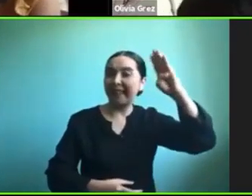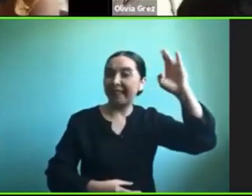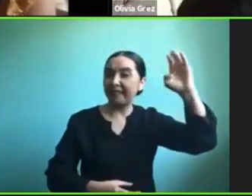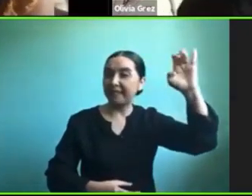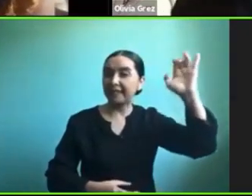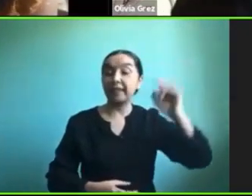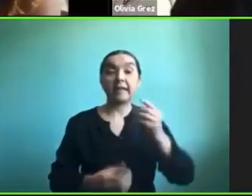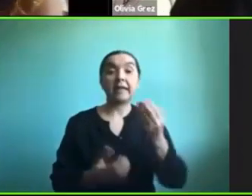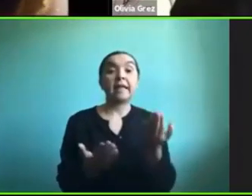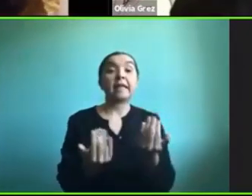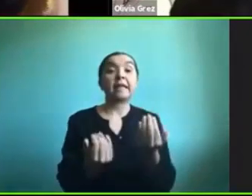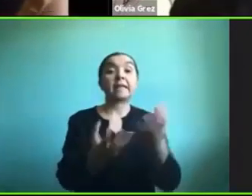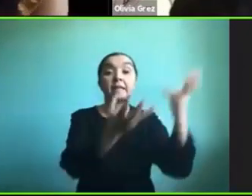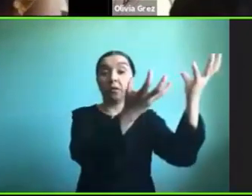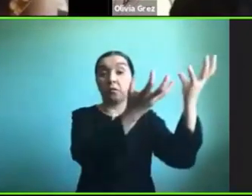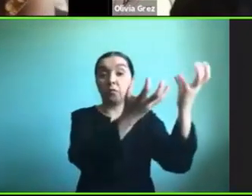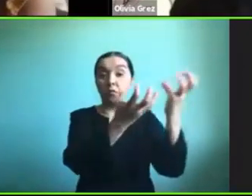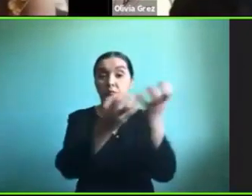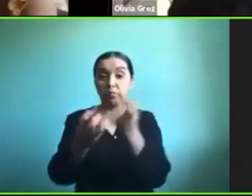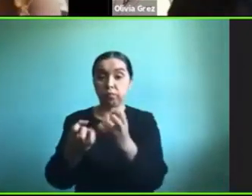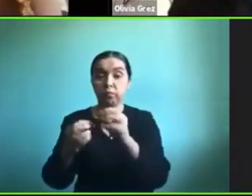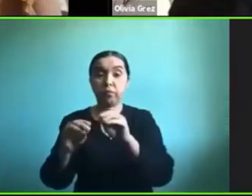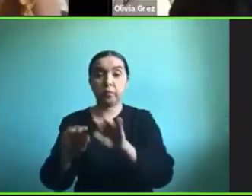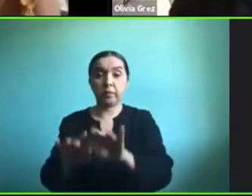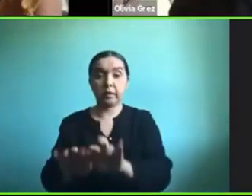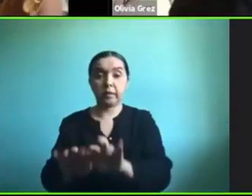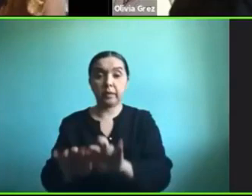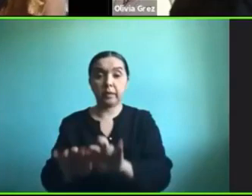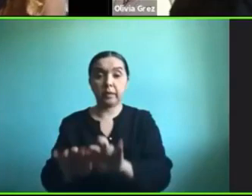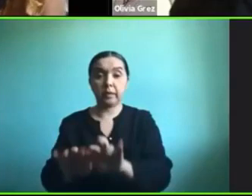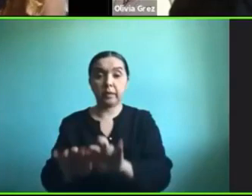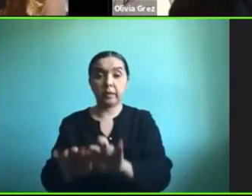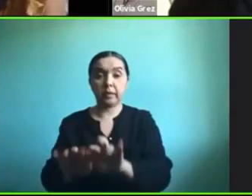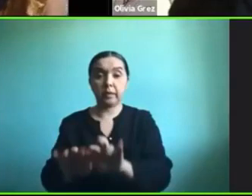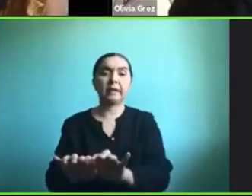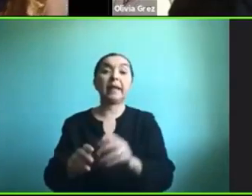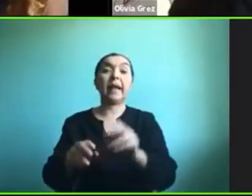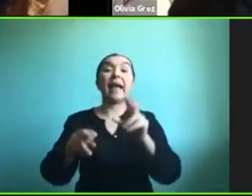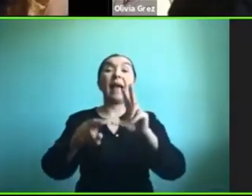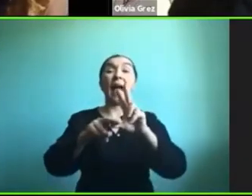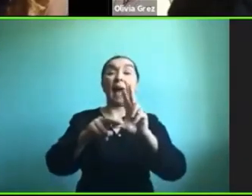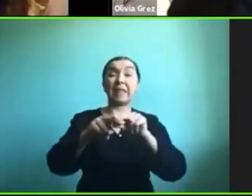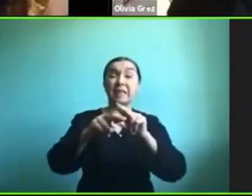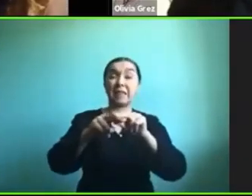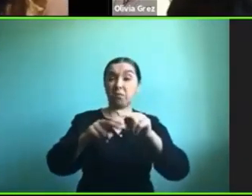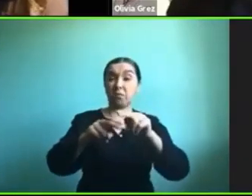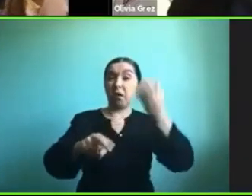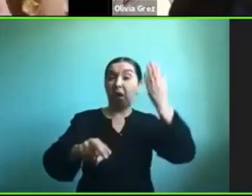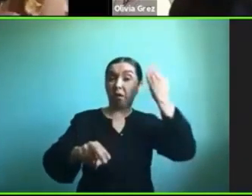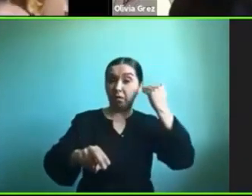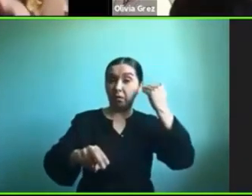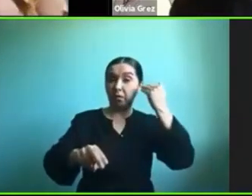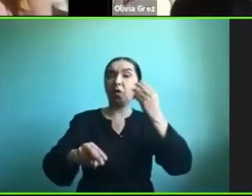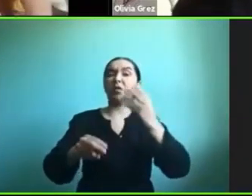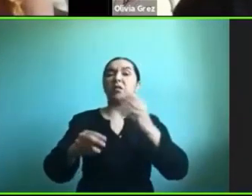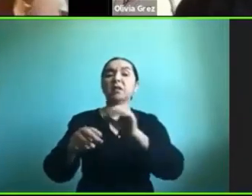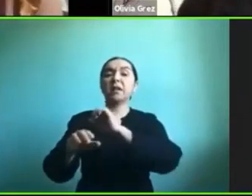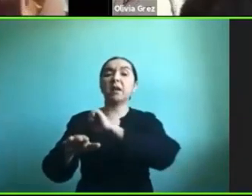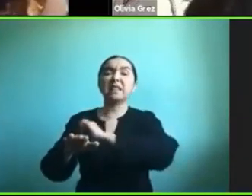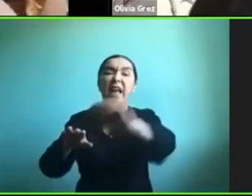versión y descargar la versión nueva sí sí porque puede